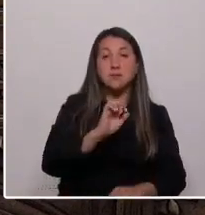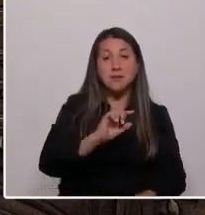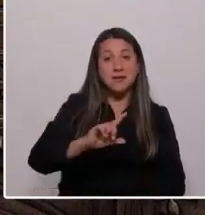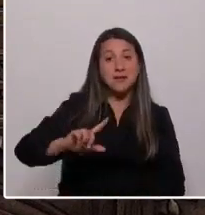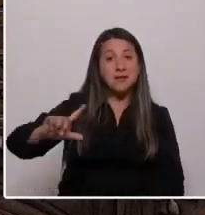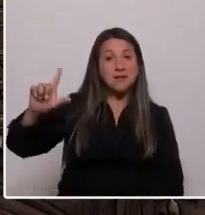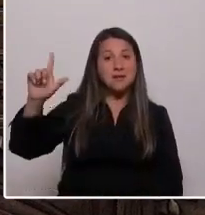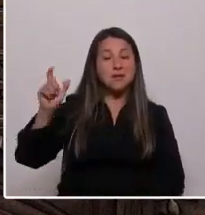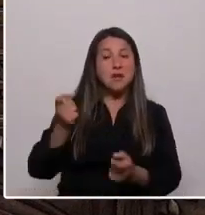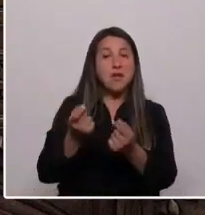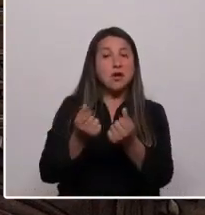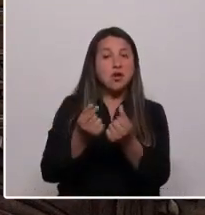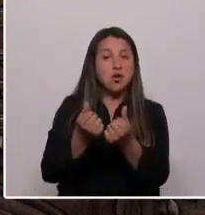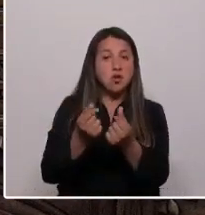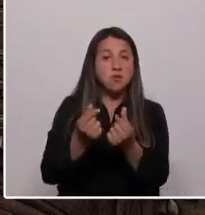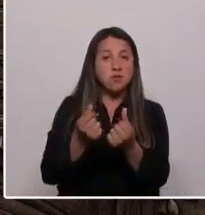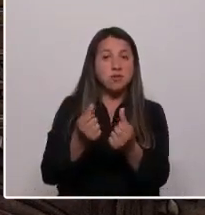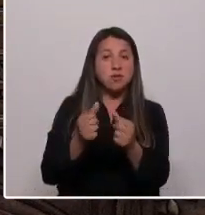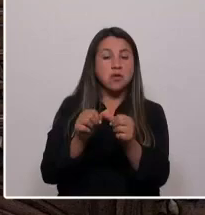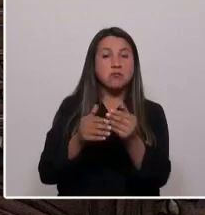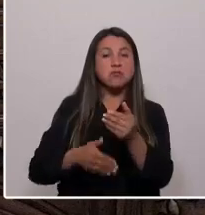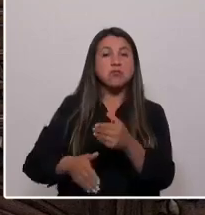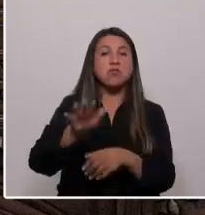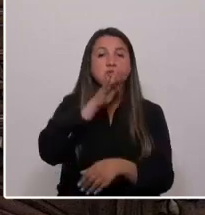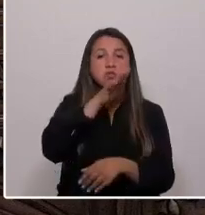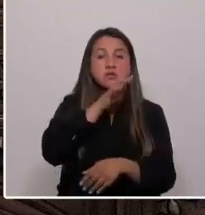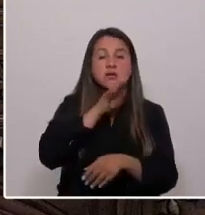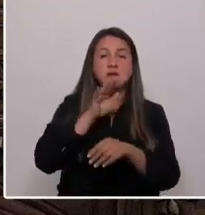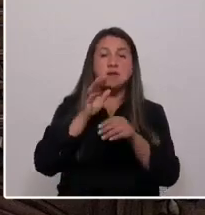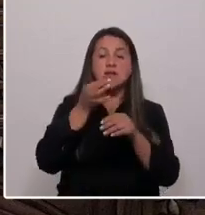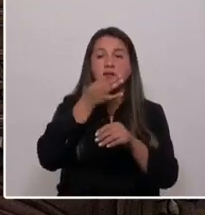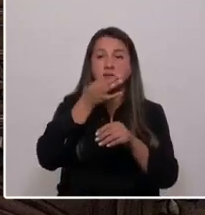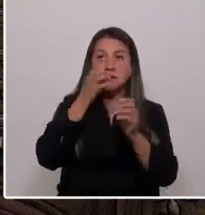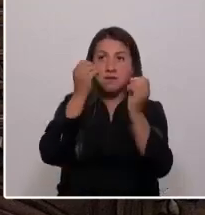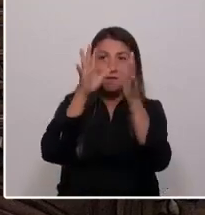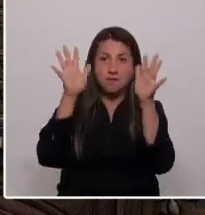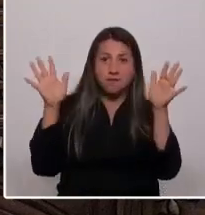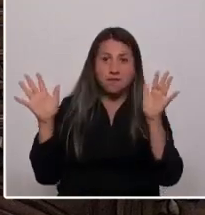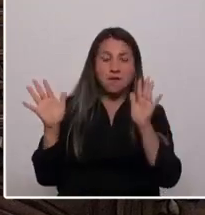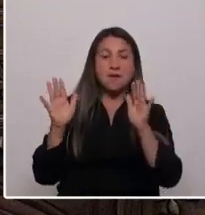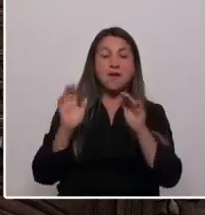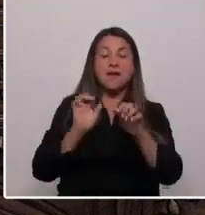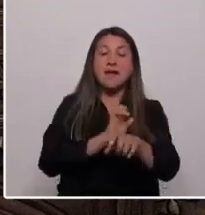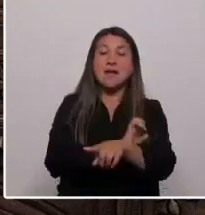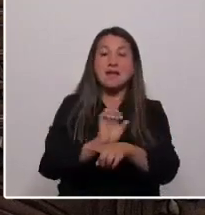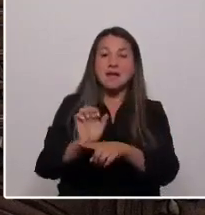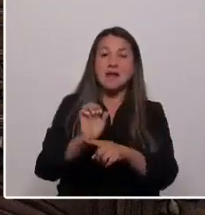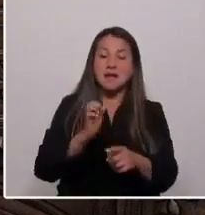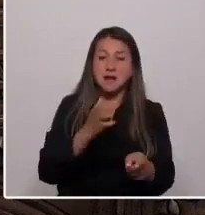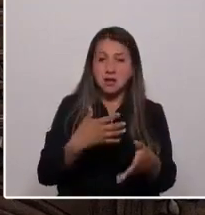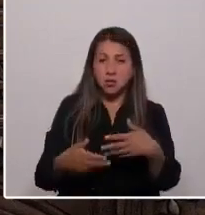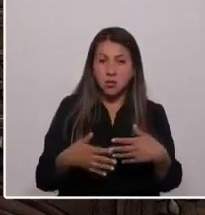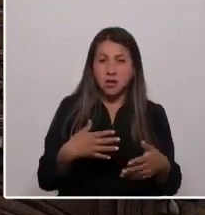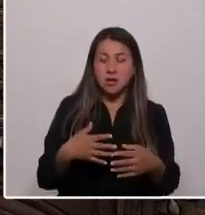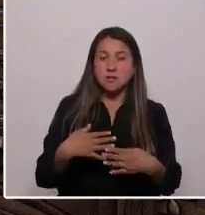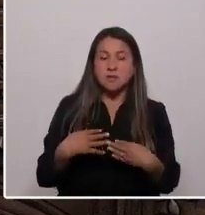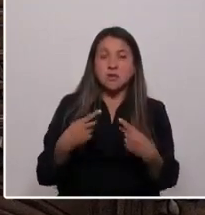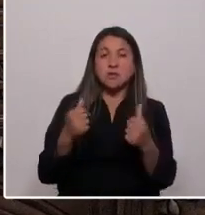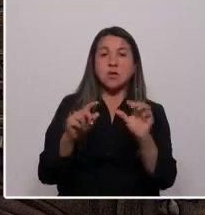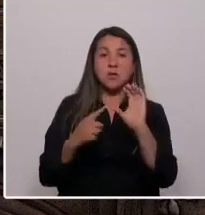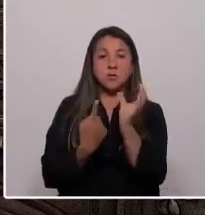sustentables, del desarrollo cultural y espiritual. La innovación permanente